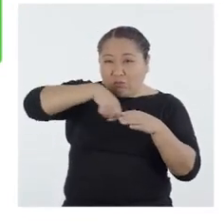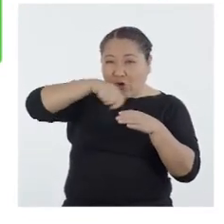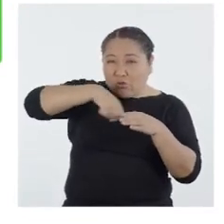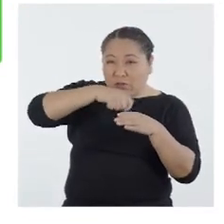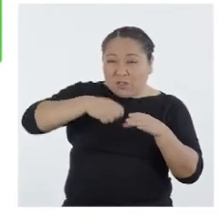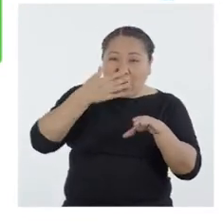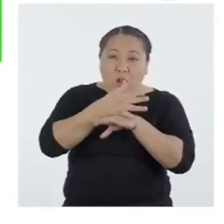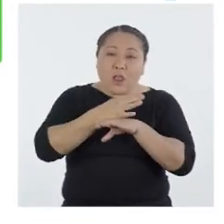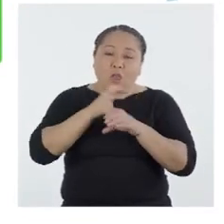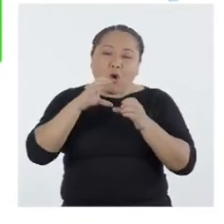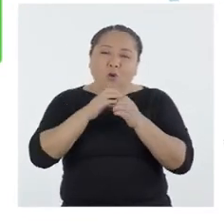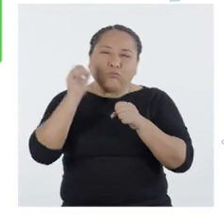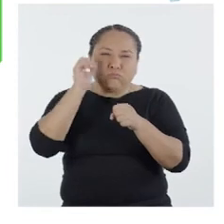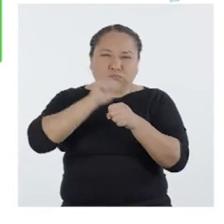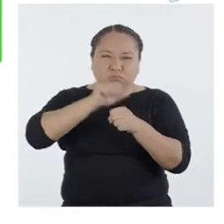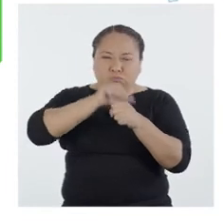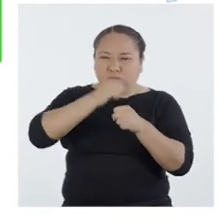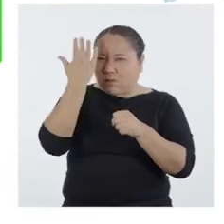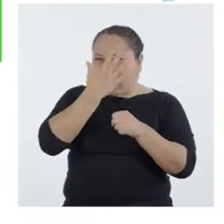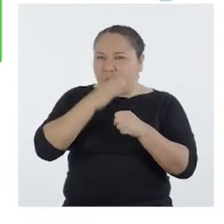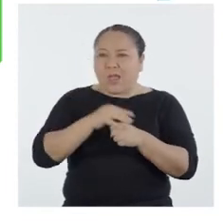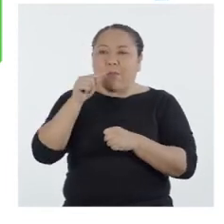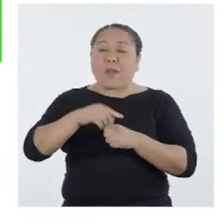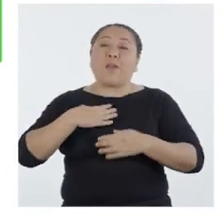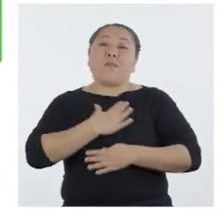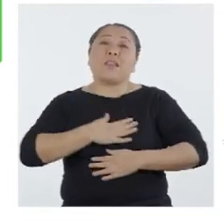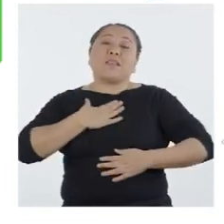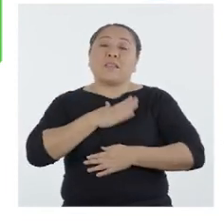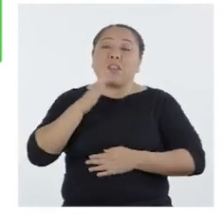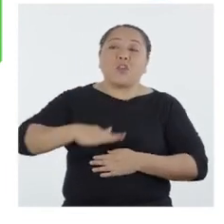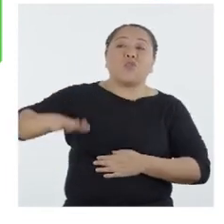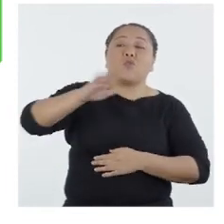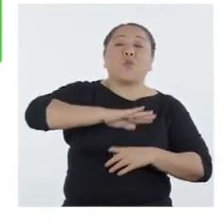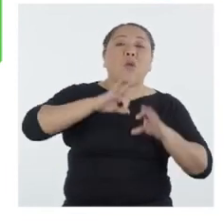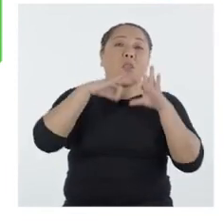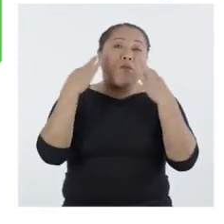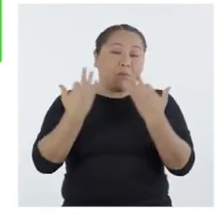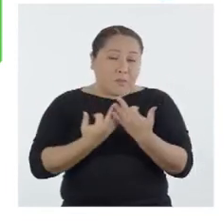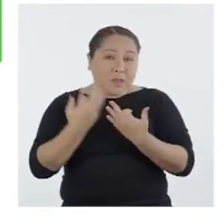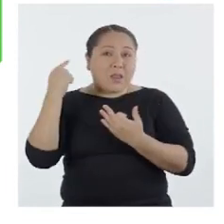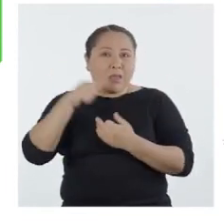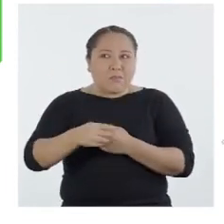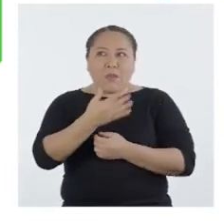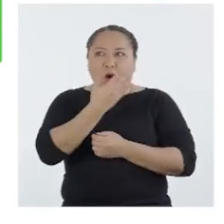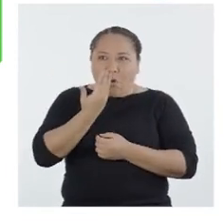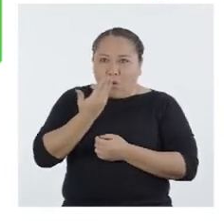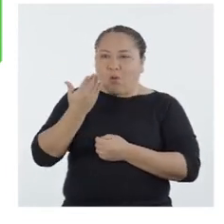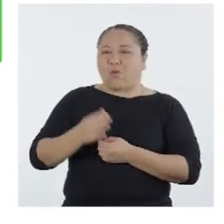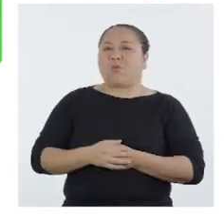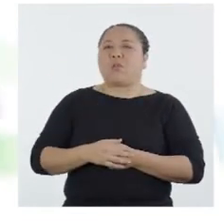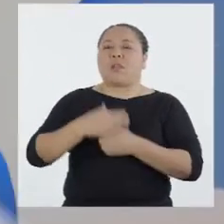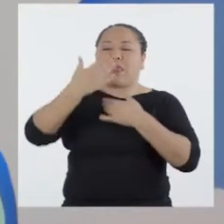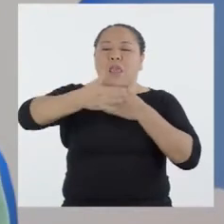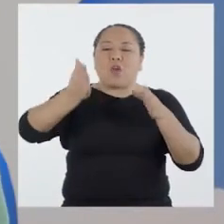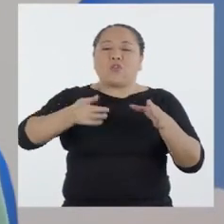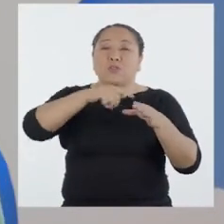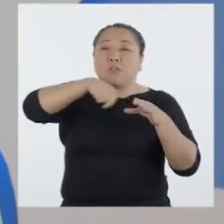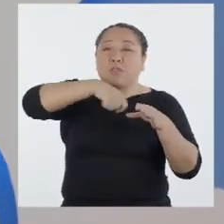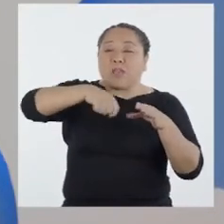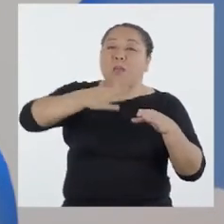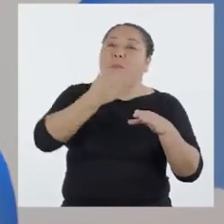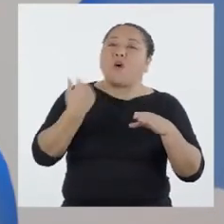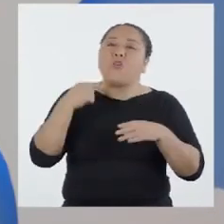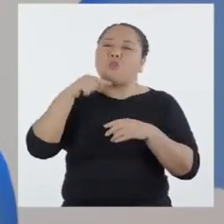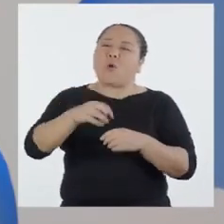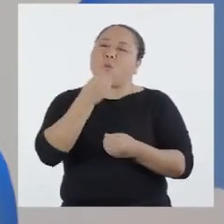leña o carbón es una forma creativa para que el bienestar de nuestra familia no se vea afectado. La cocina